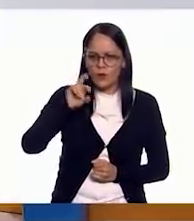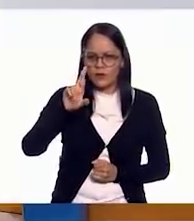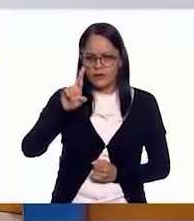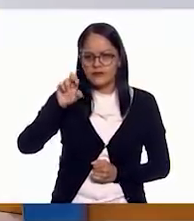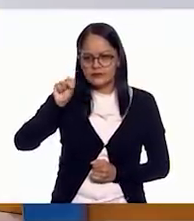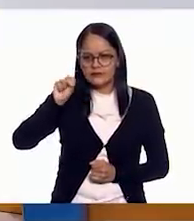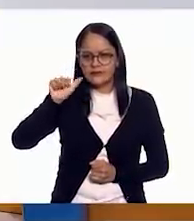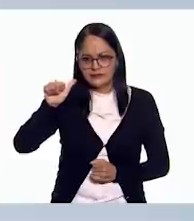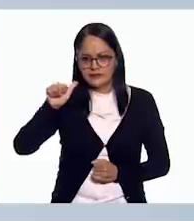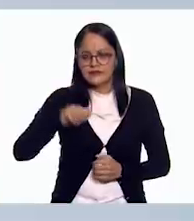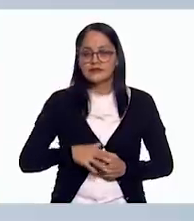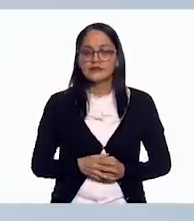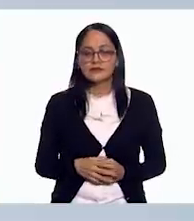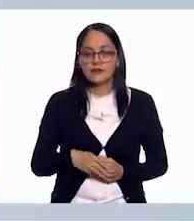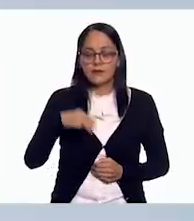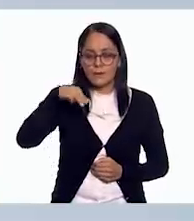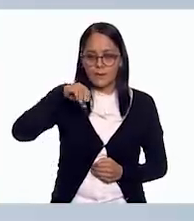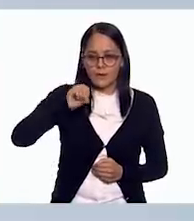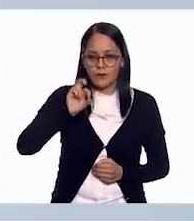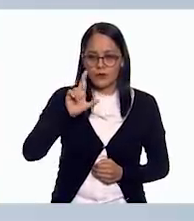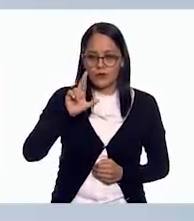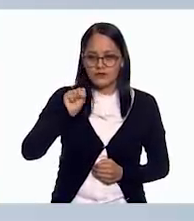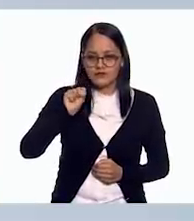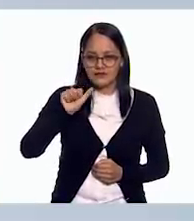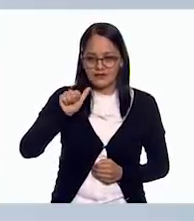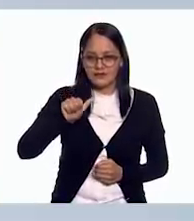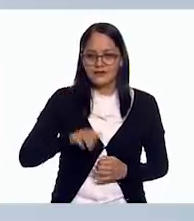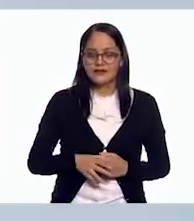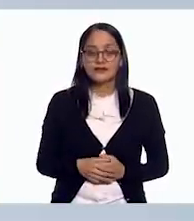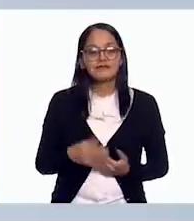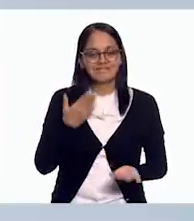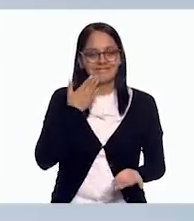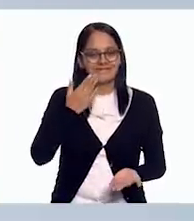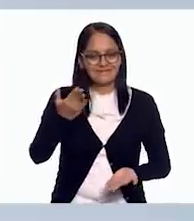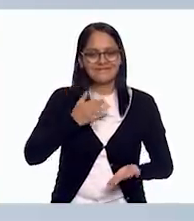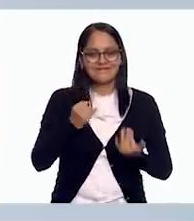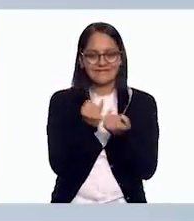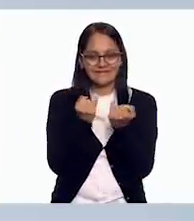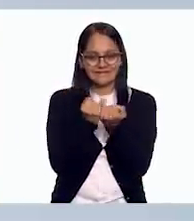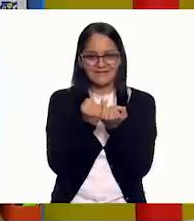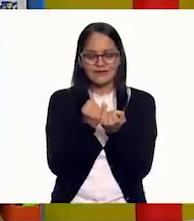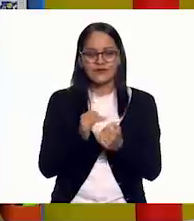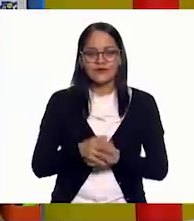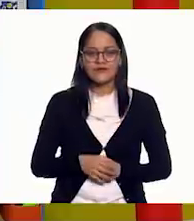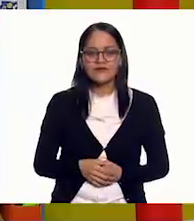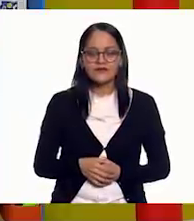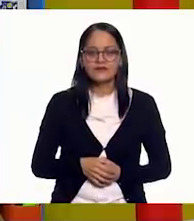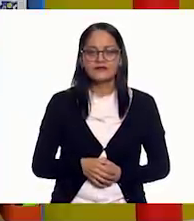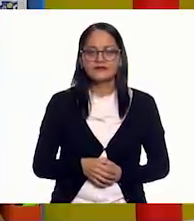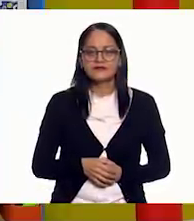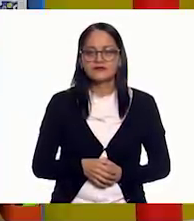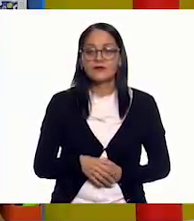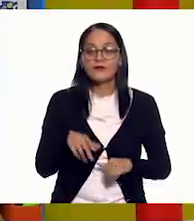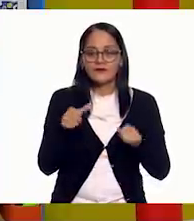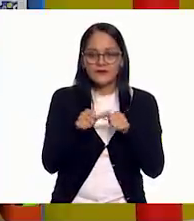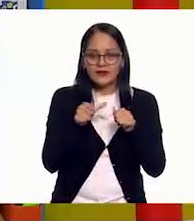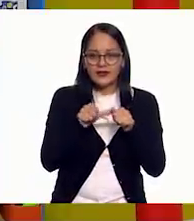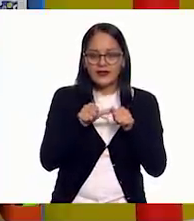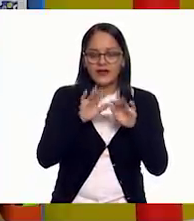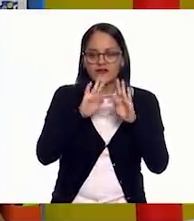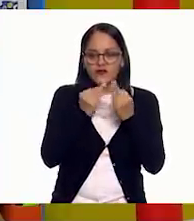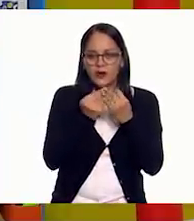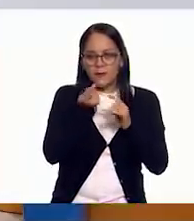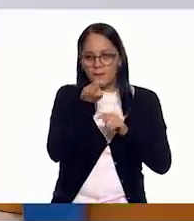R, S, A, morza. Muy bien. Entonces también la encerramos. Y la cursiva. A ver,